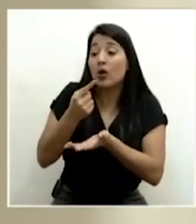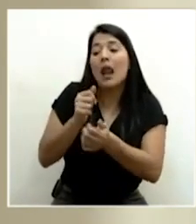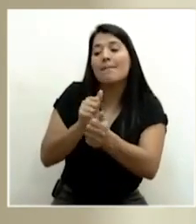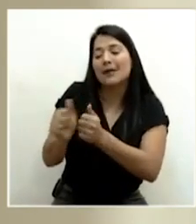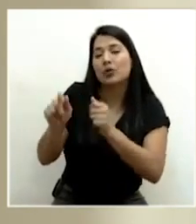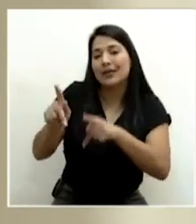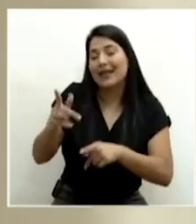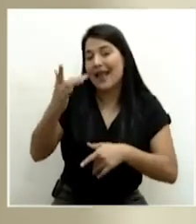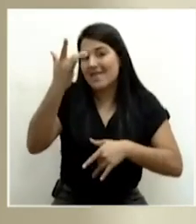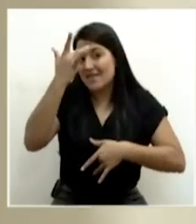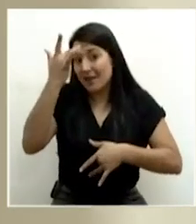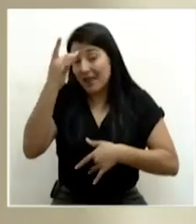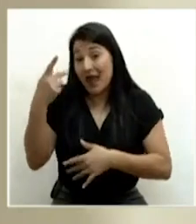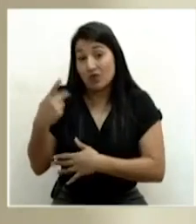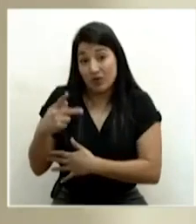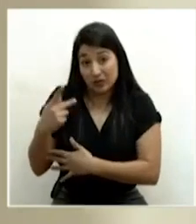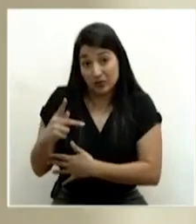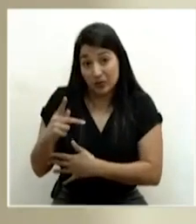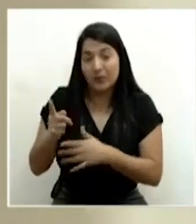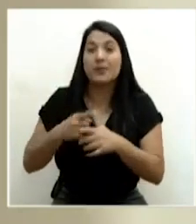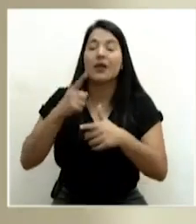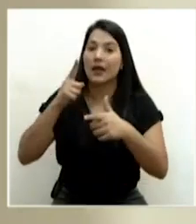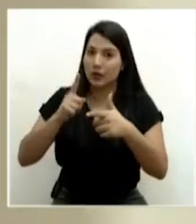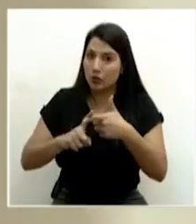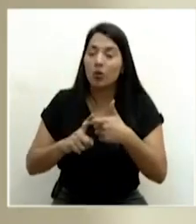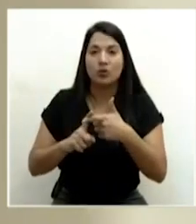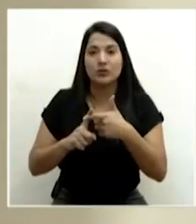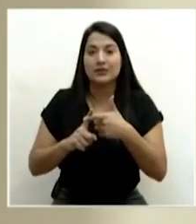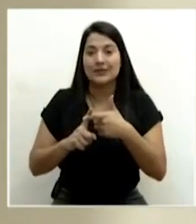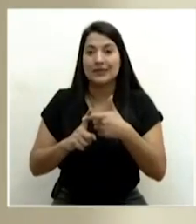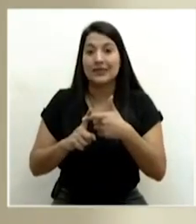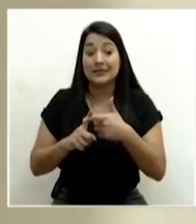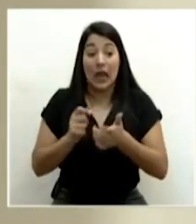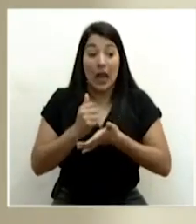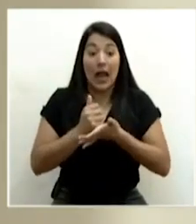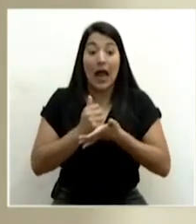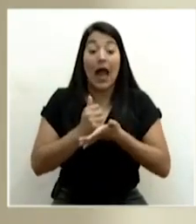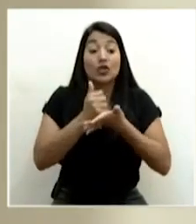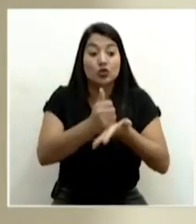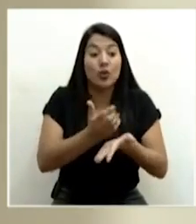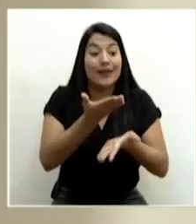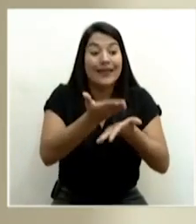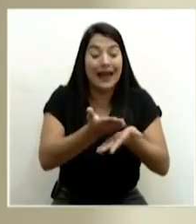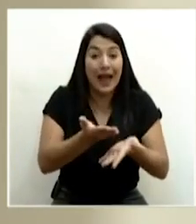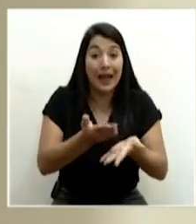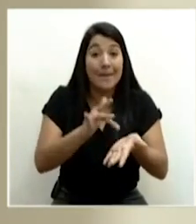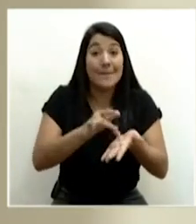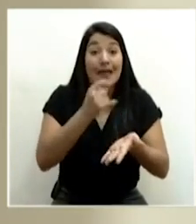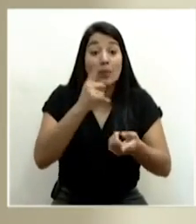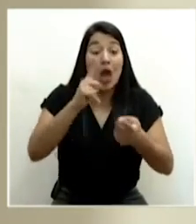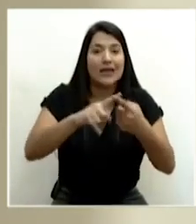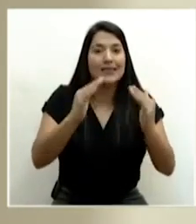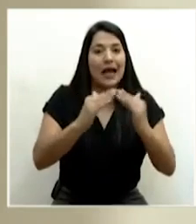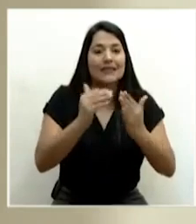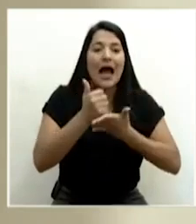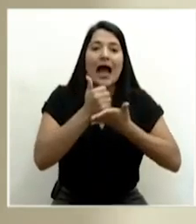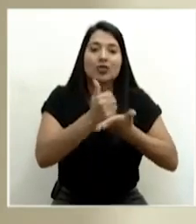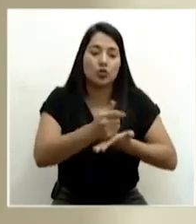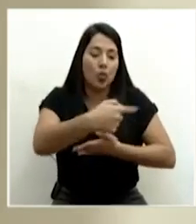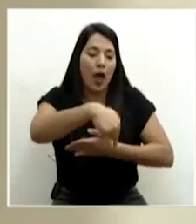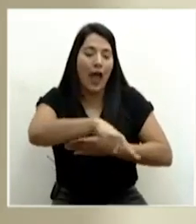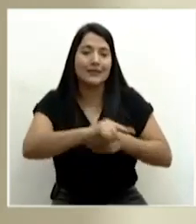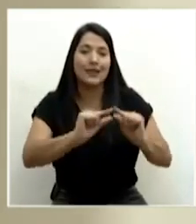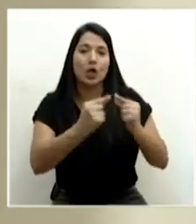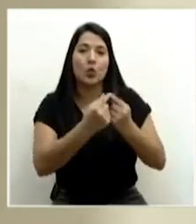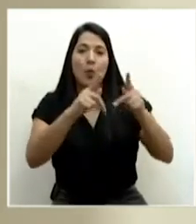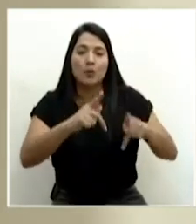crónico. Entonces, esto es de alto impacto a ese grupo de pacientes vulnerables. Esto ha sido